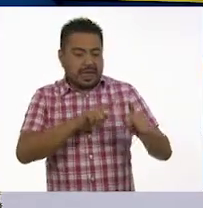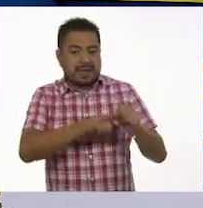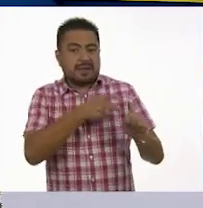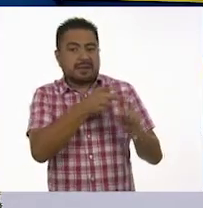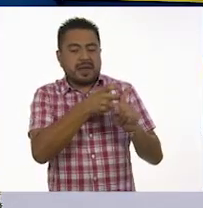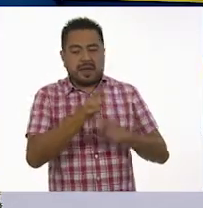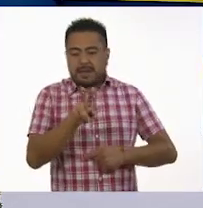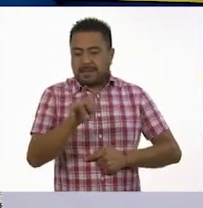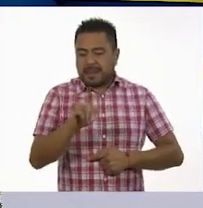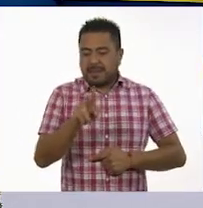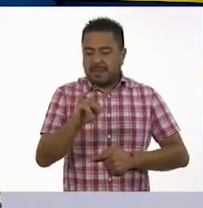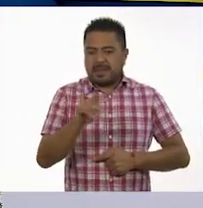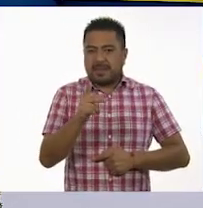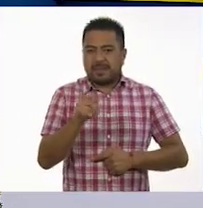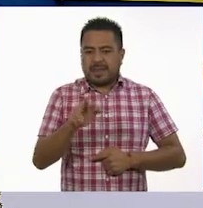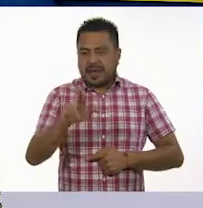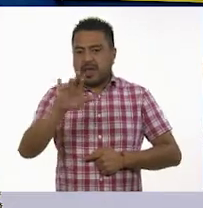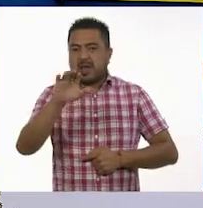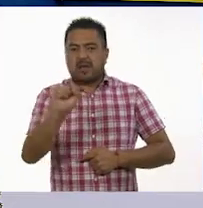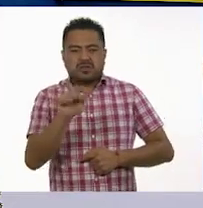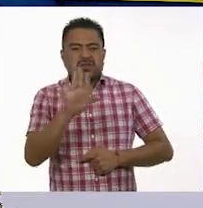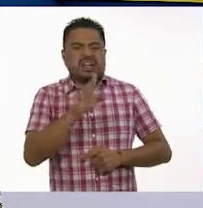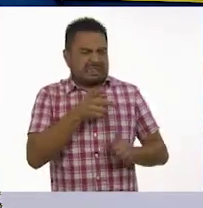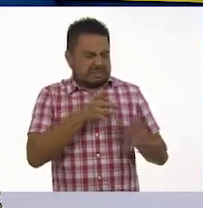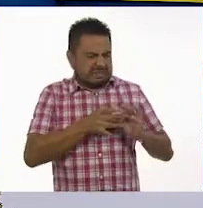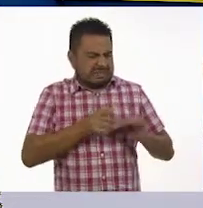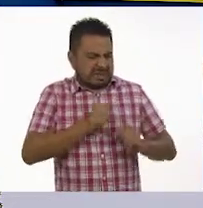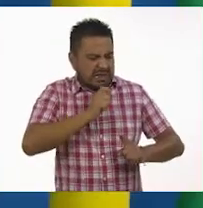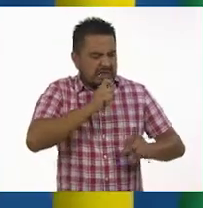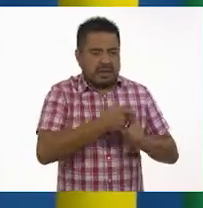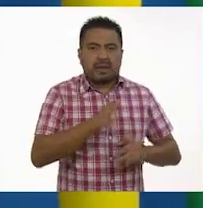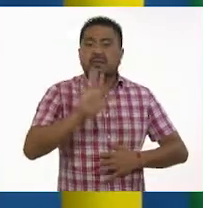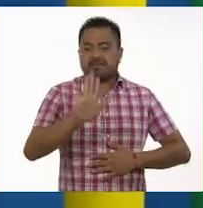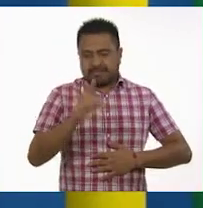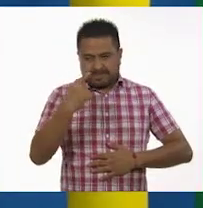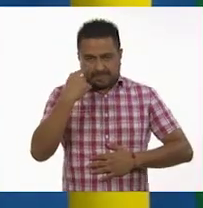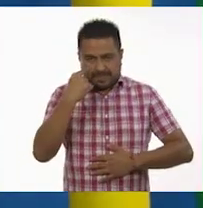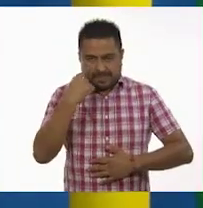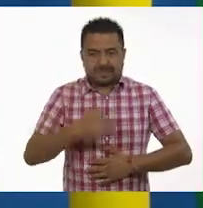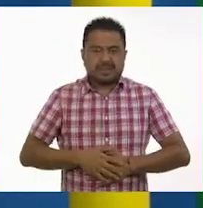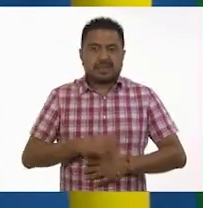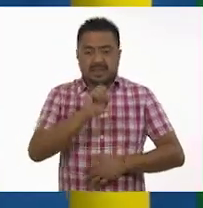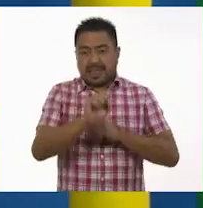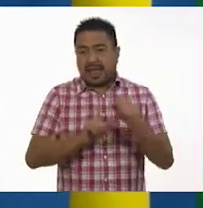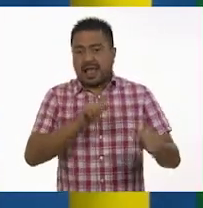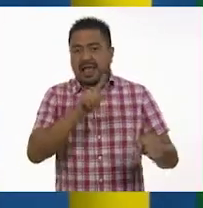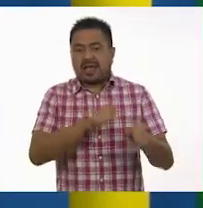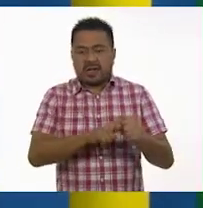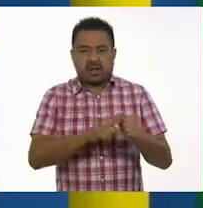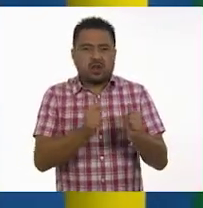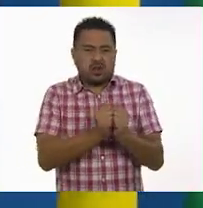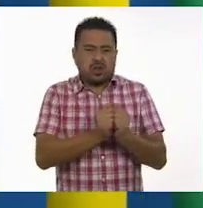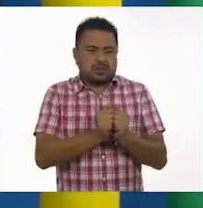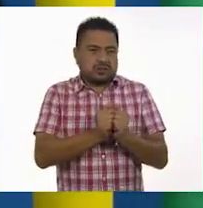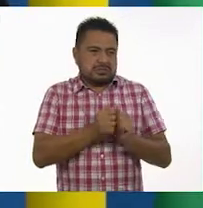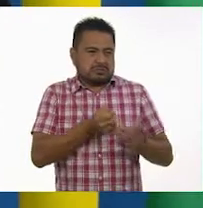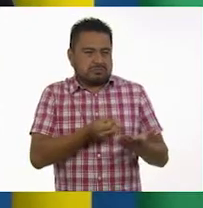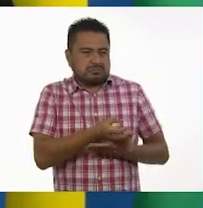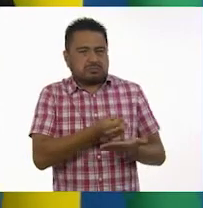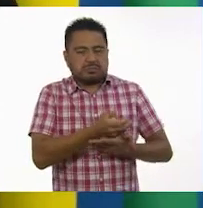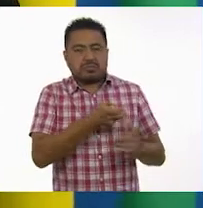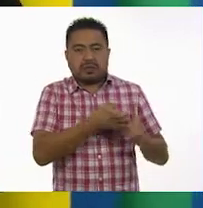vivíparos... ¿a qué se refiere, maestro? Mira, los animales con reproducción sexual